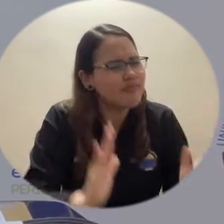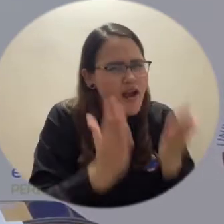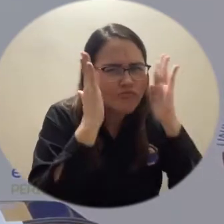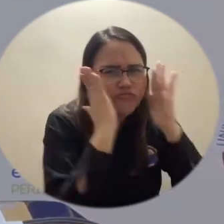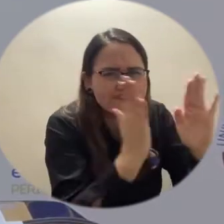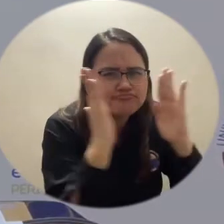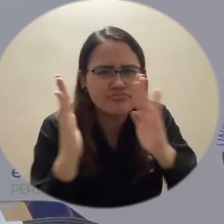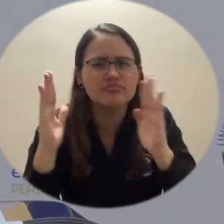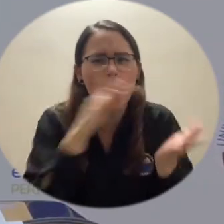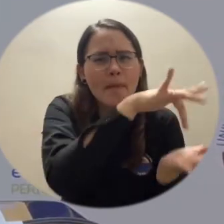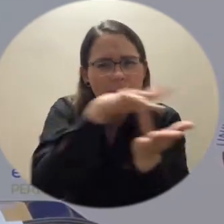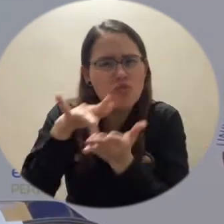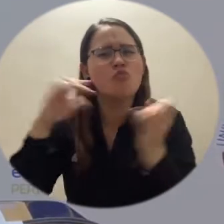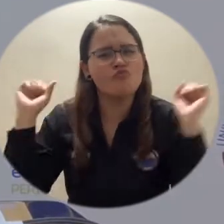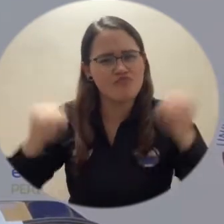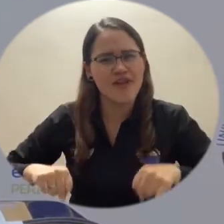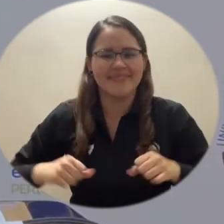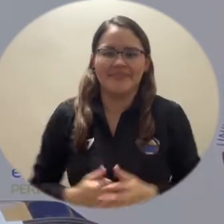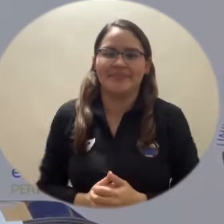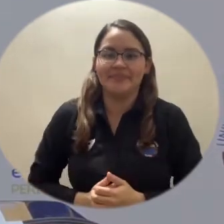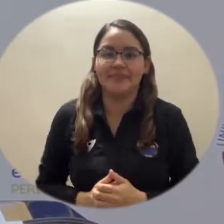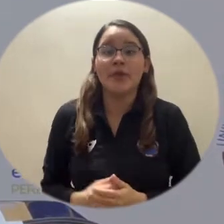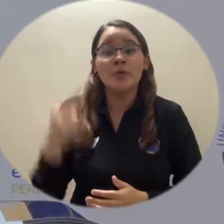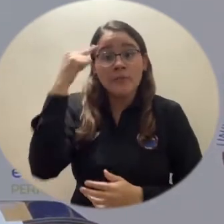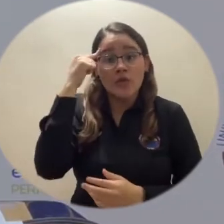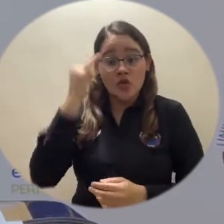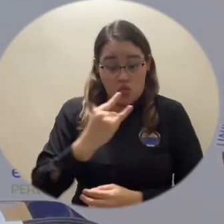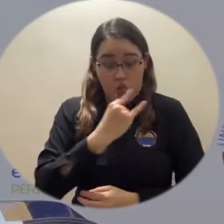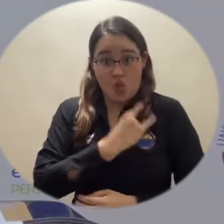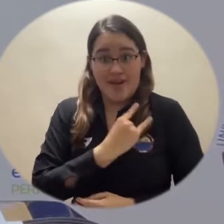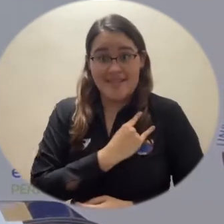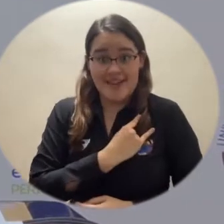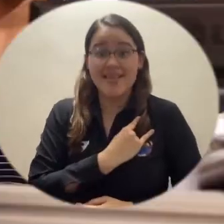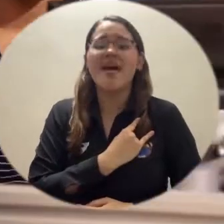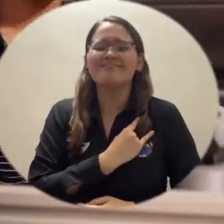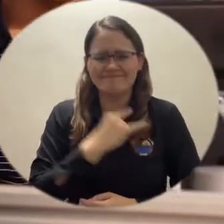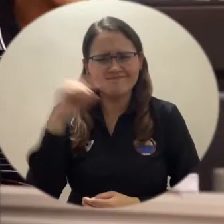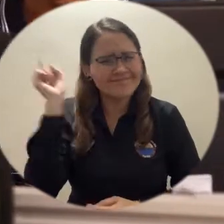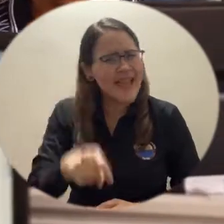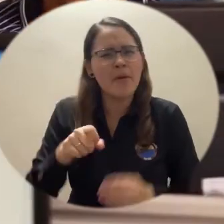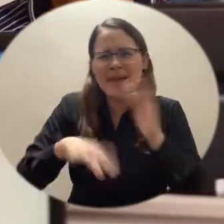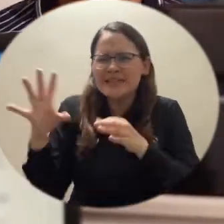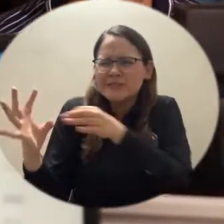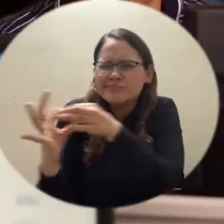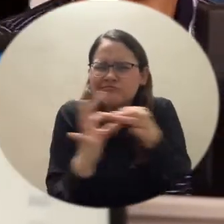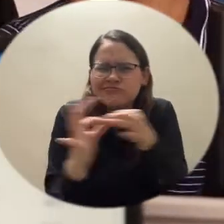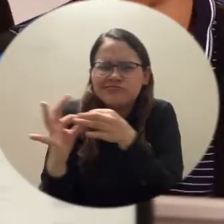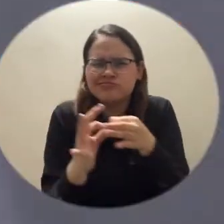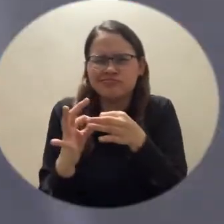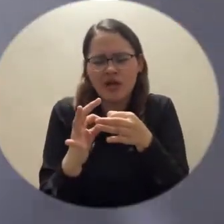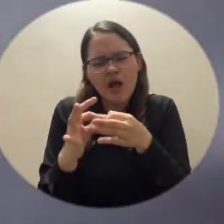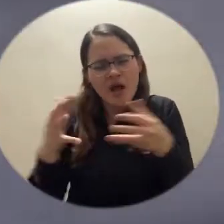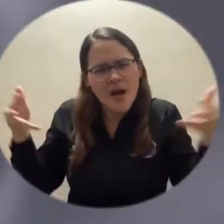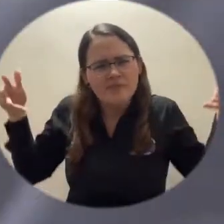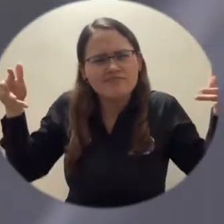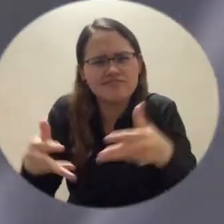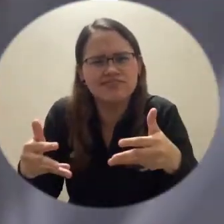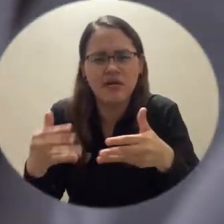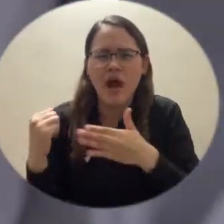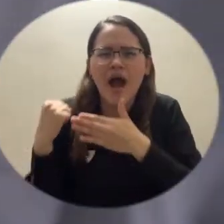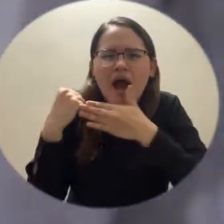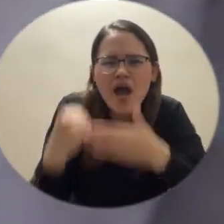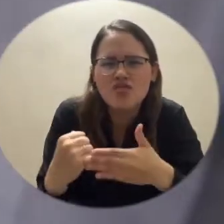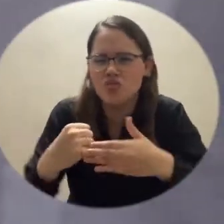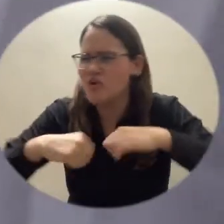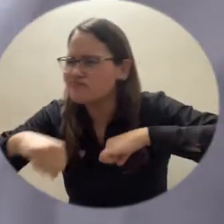punto de encuentro entre las instituciones, entre los gobiernos nacionales y territoriales. A veces todo se piensa desde el centro, creo que es muy importante